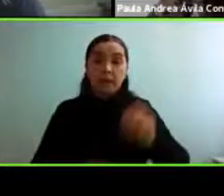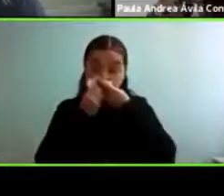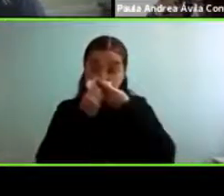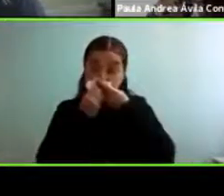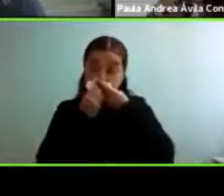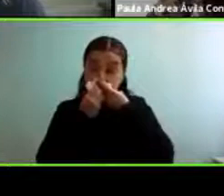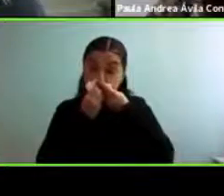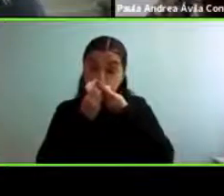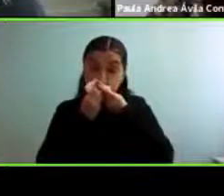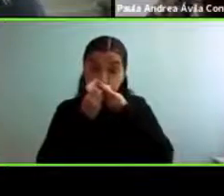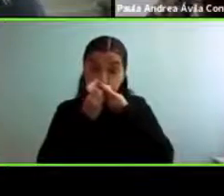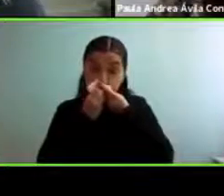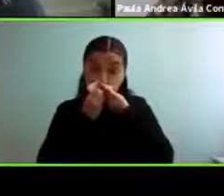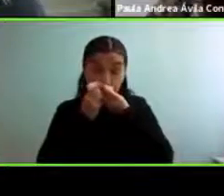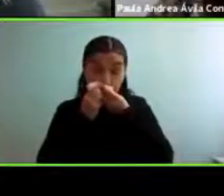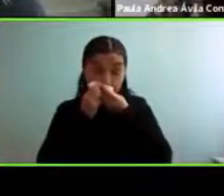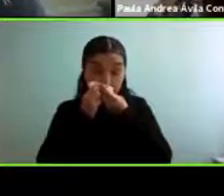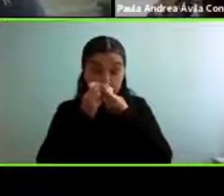compartir.